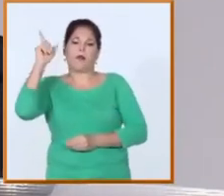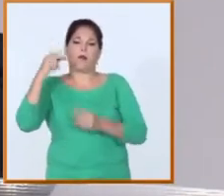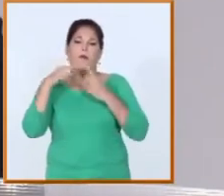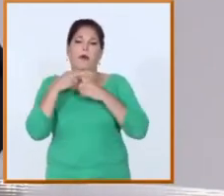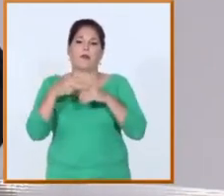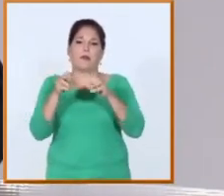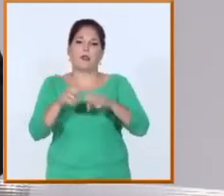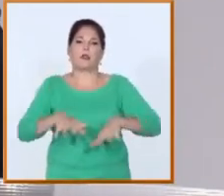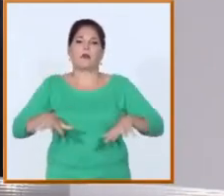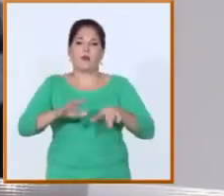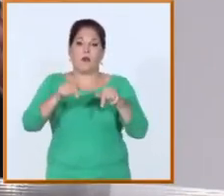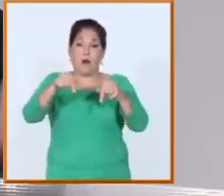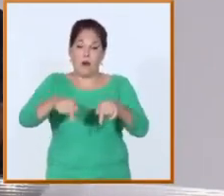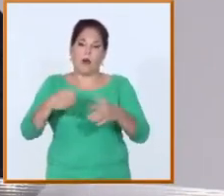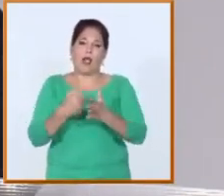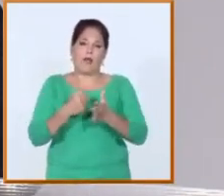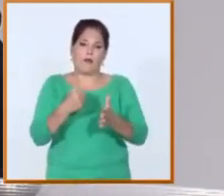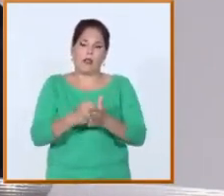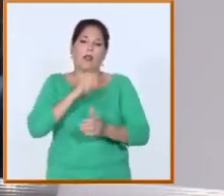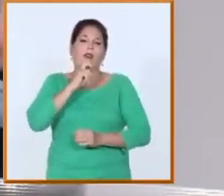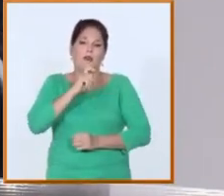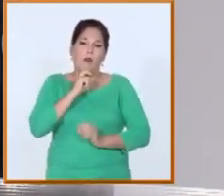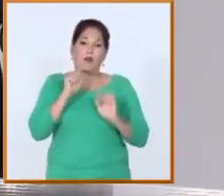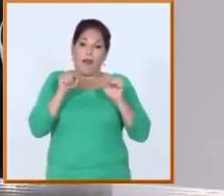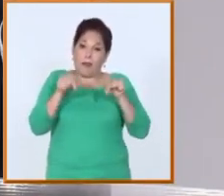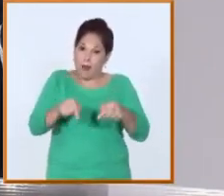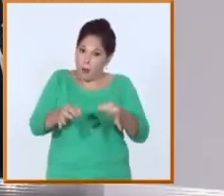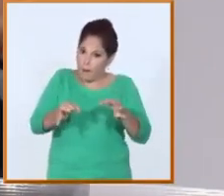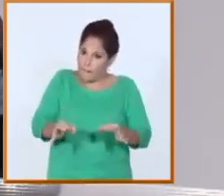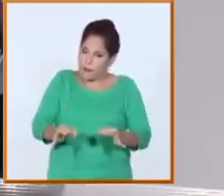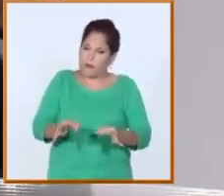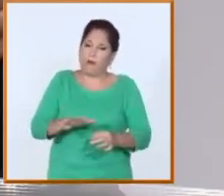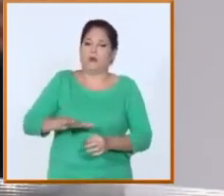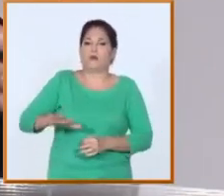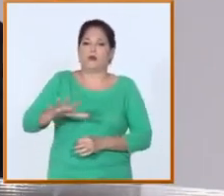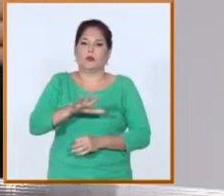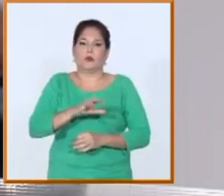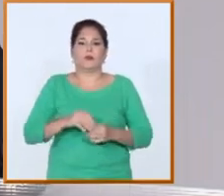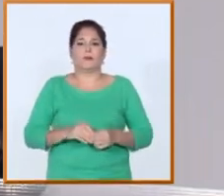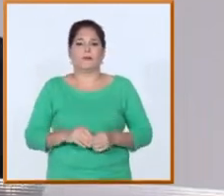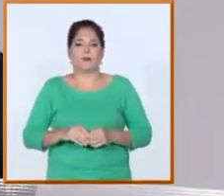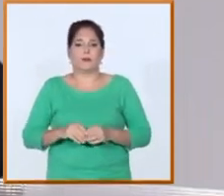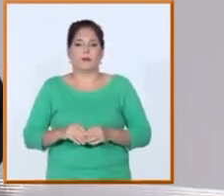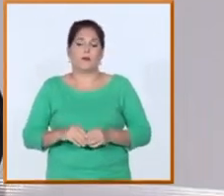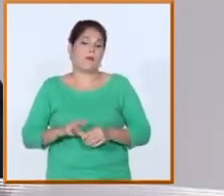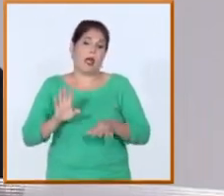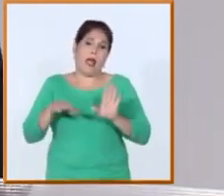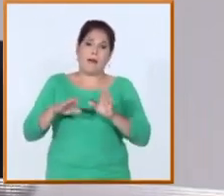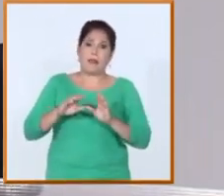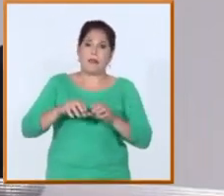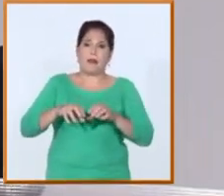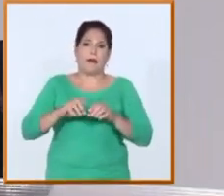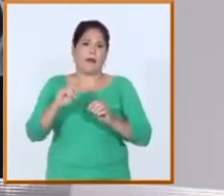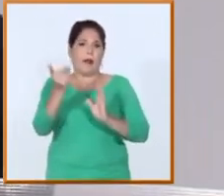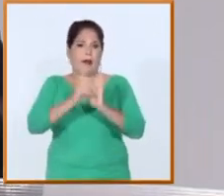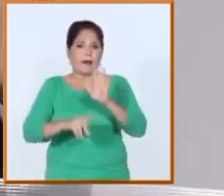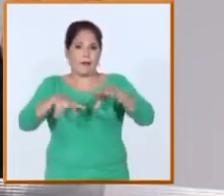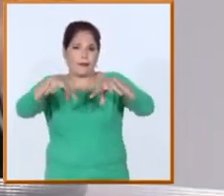para poder enfrentar estas dificultades que nos imponen a todos los cubanos, el tema energético o el tema